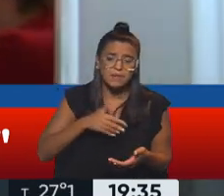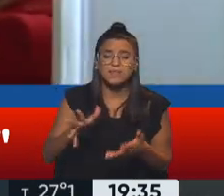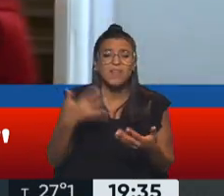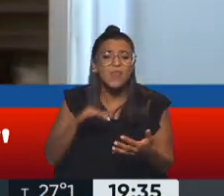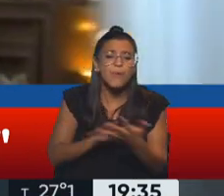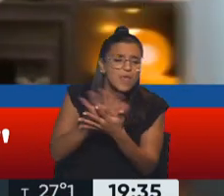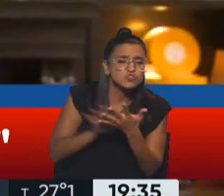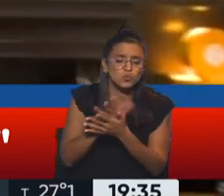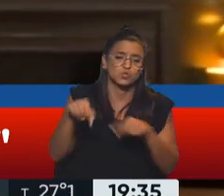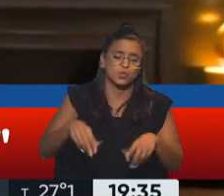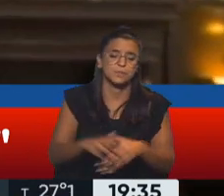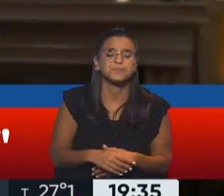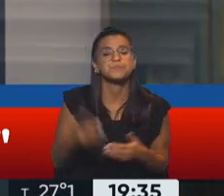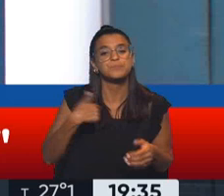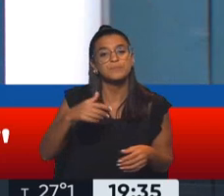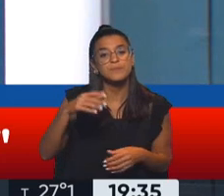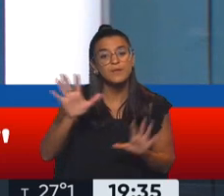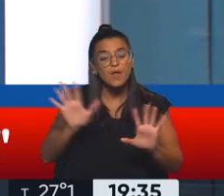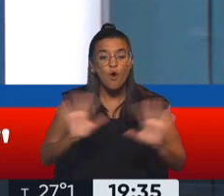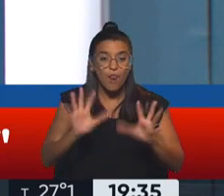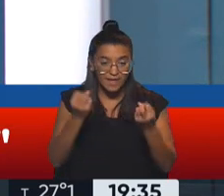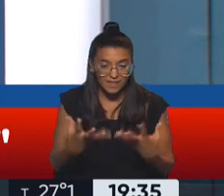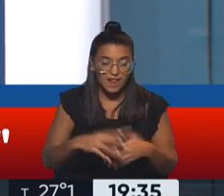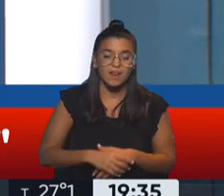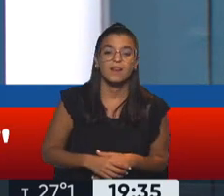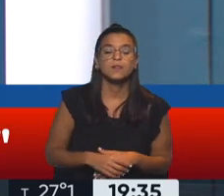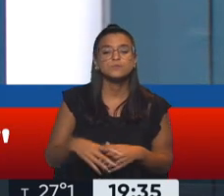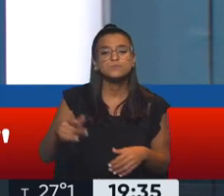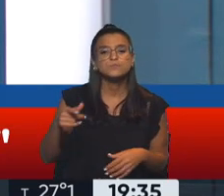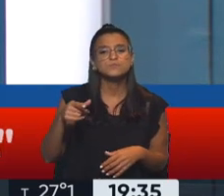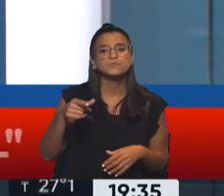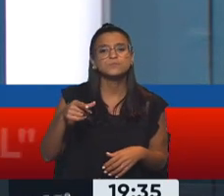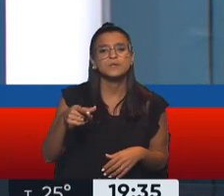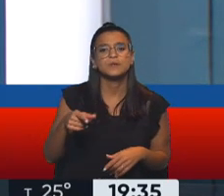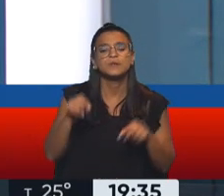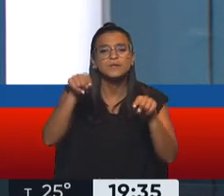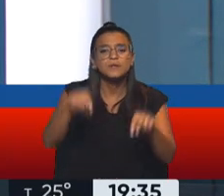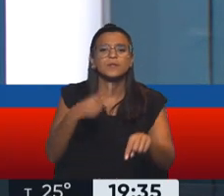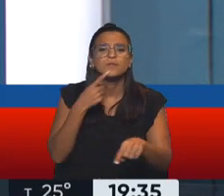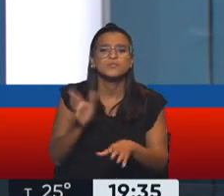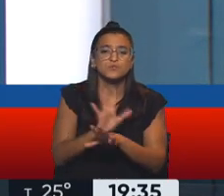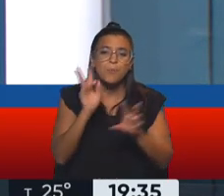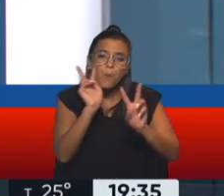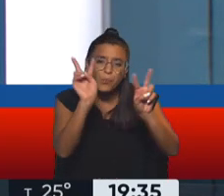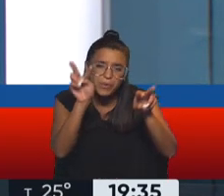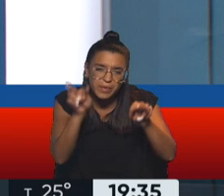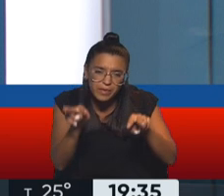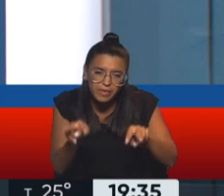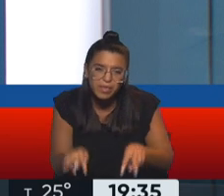condiciona. Ahora, embajador, ¿qué tal? Quería, hoy, en un, así como un escroleo de redes sociales,